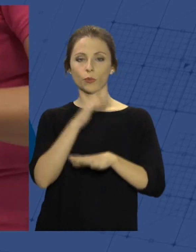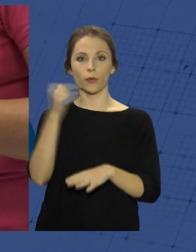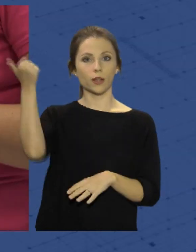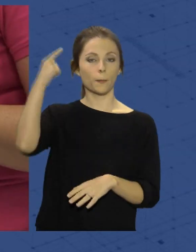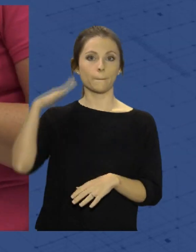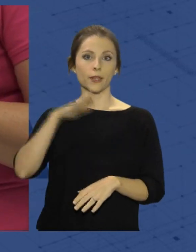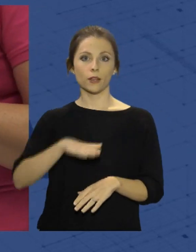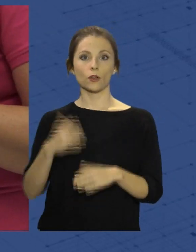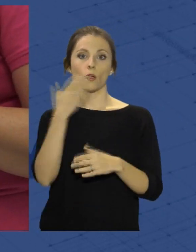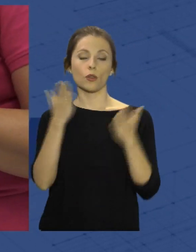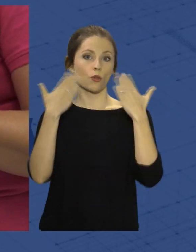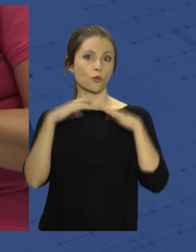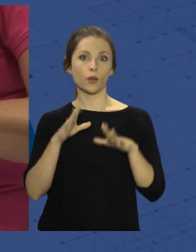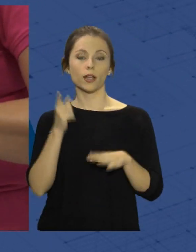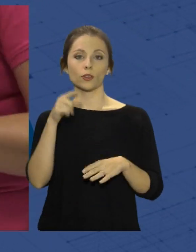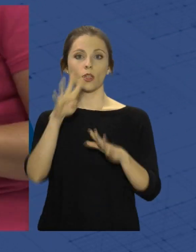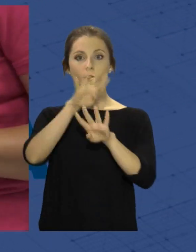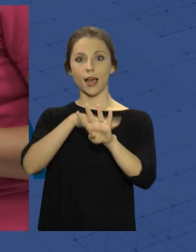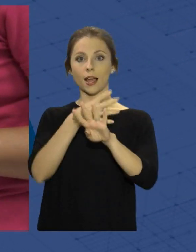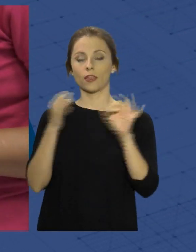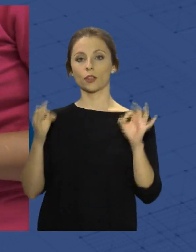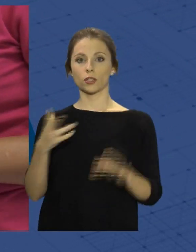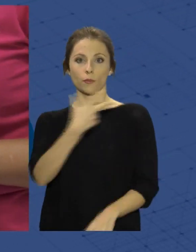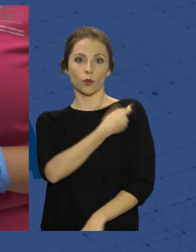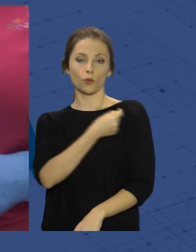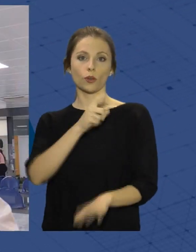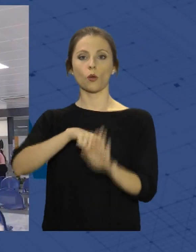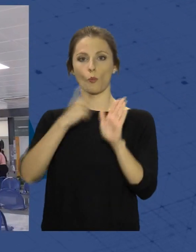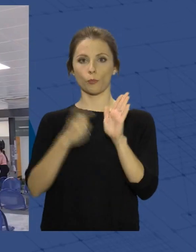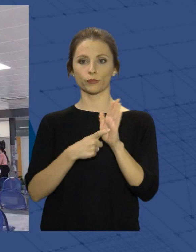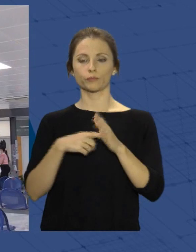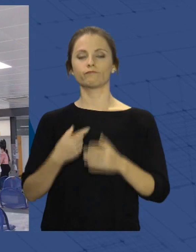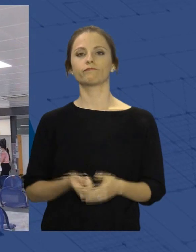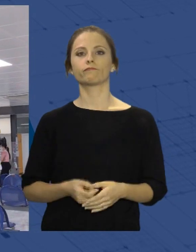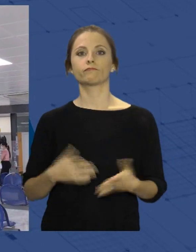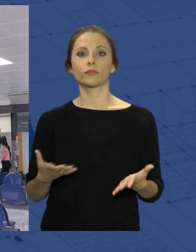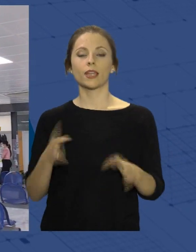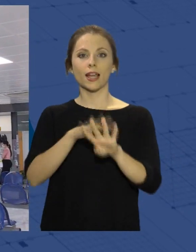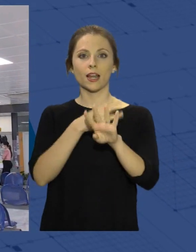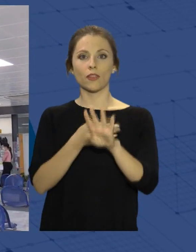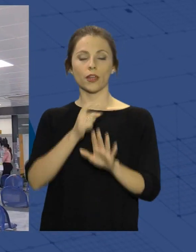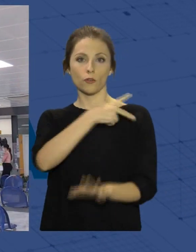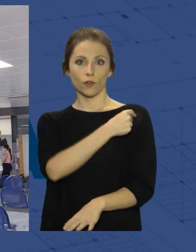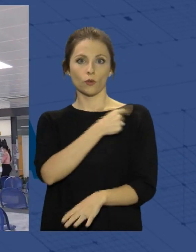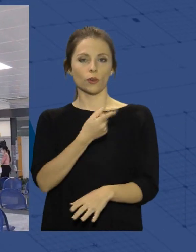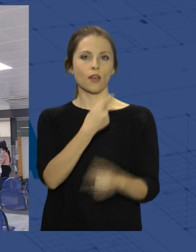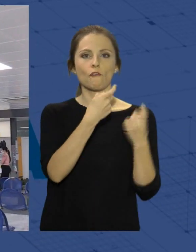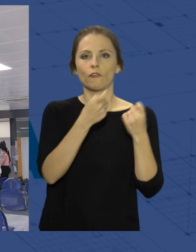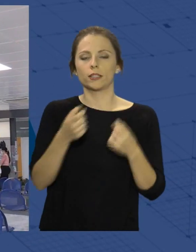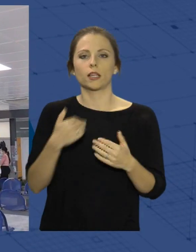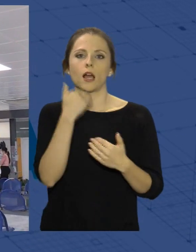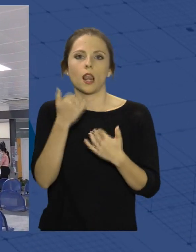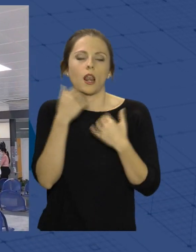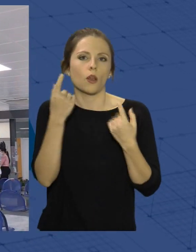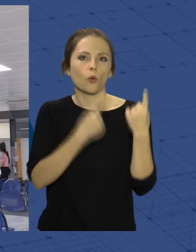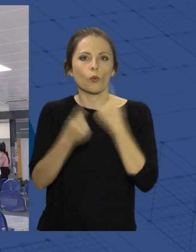colegio para poder completar también su calendario de vacunas. Porque hay niños que dentro del calendario vacunal pues les falta alguna vacuna, que nosotros desde los